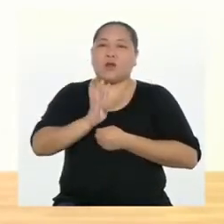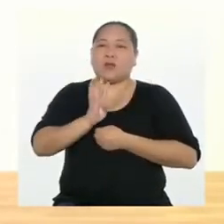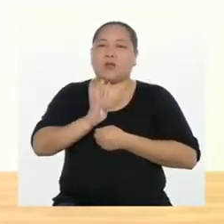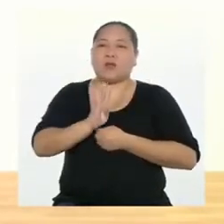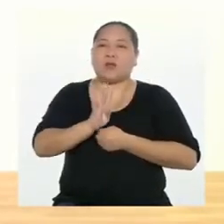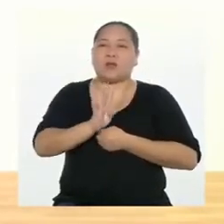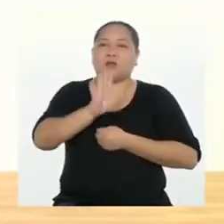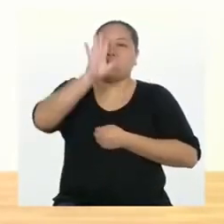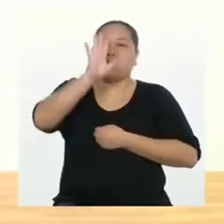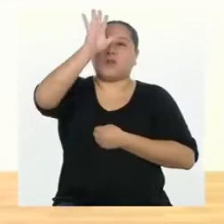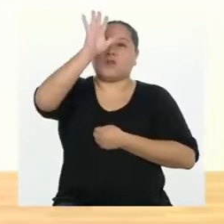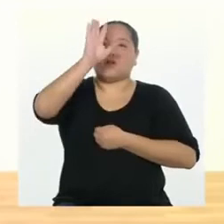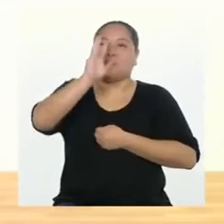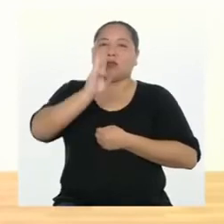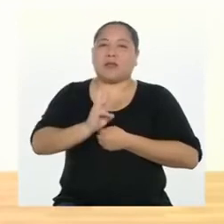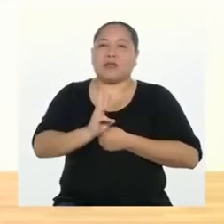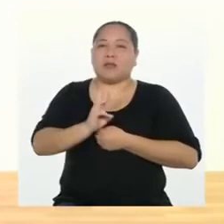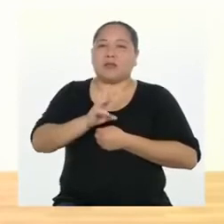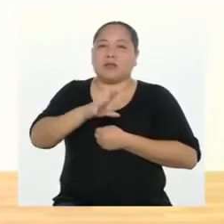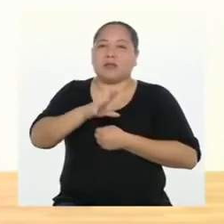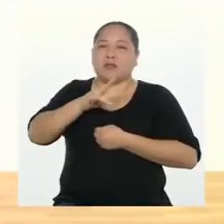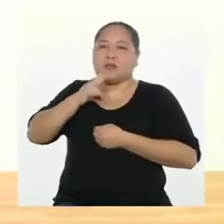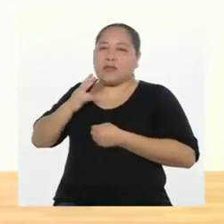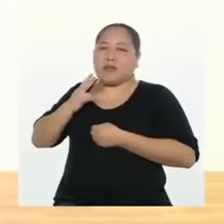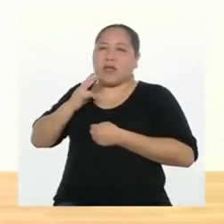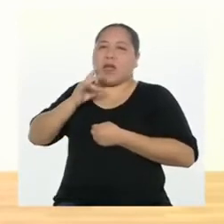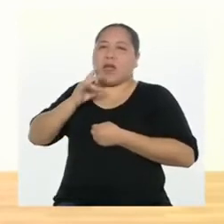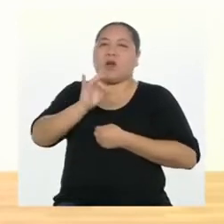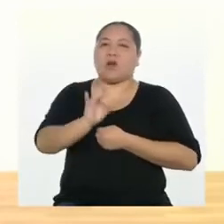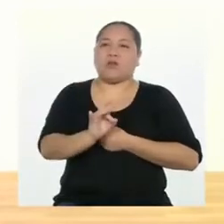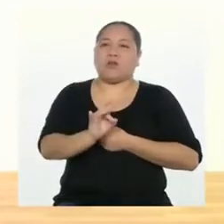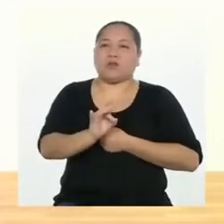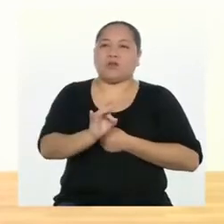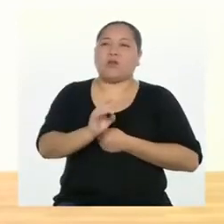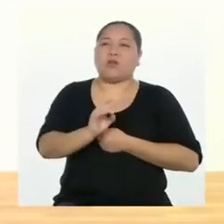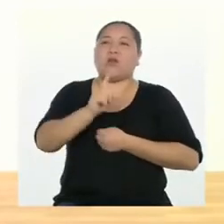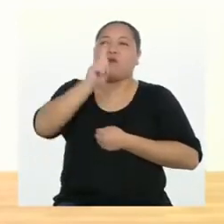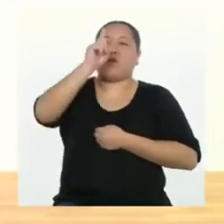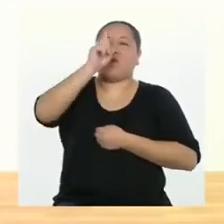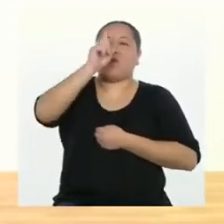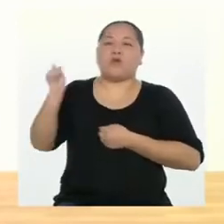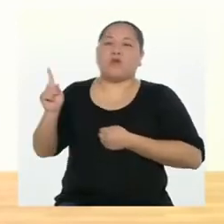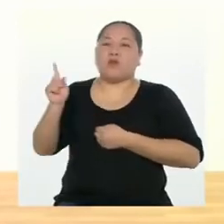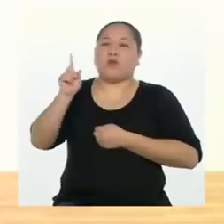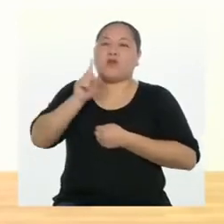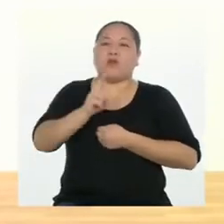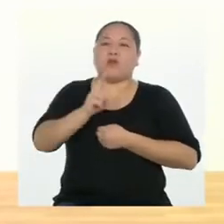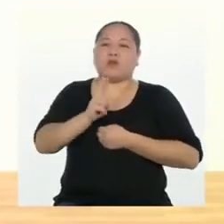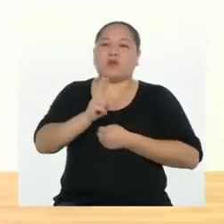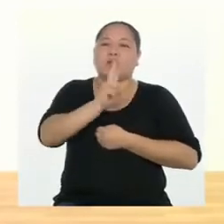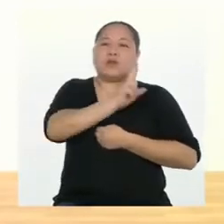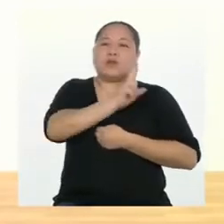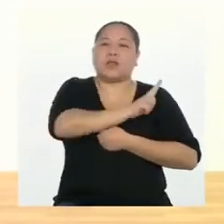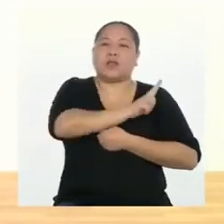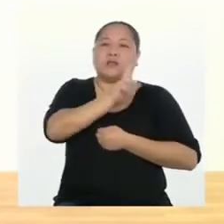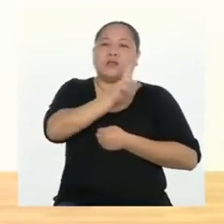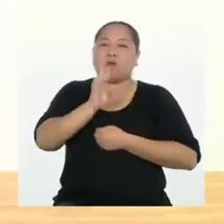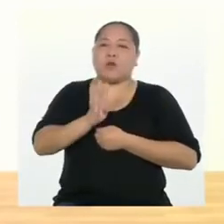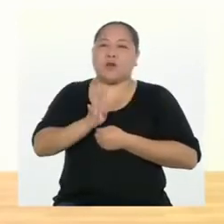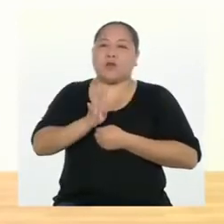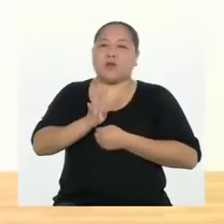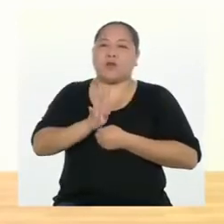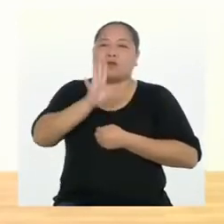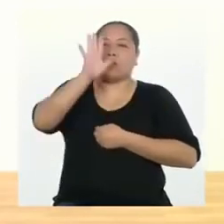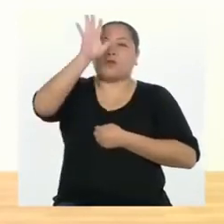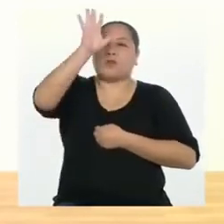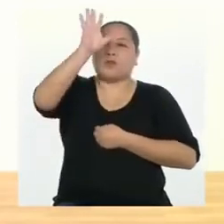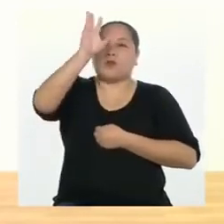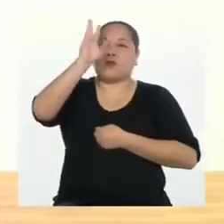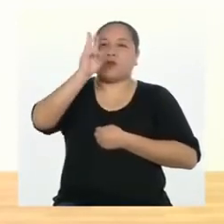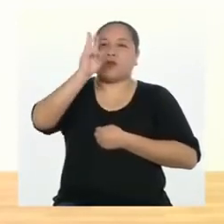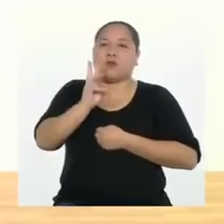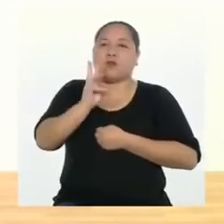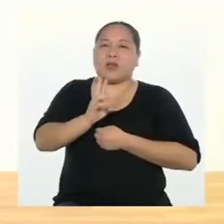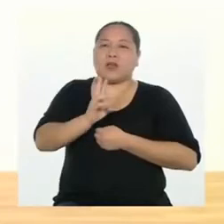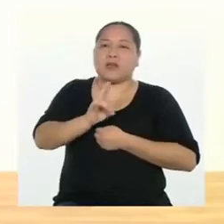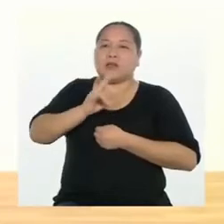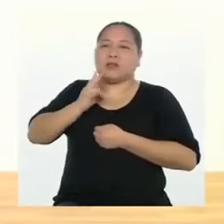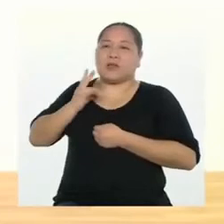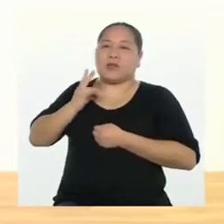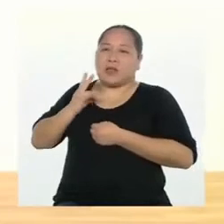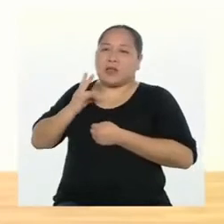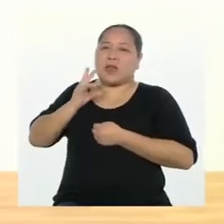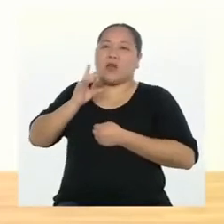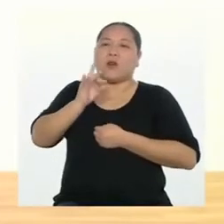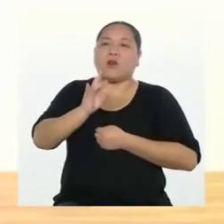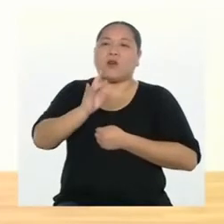tres, cuatro, cinco, seis, siete. Repítelo. Uno, dos, tres, cuatro, cinco,